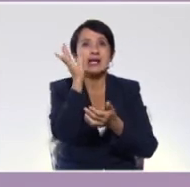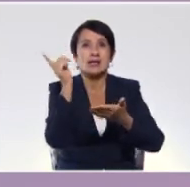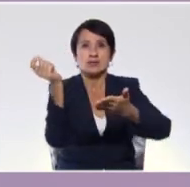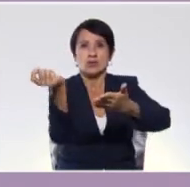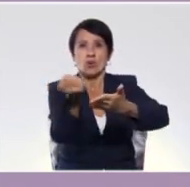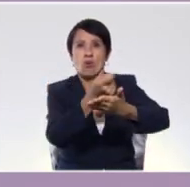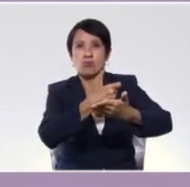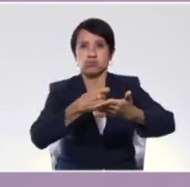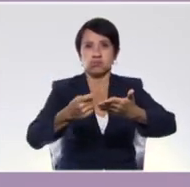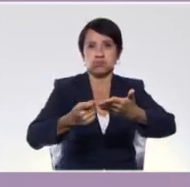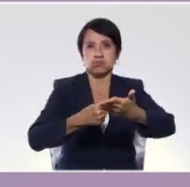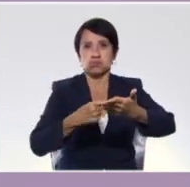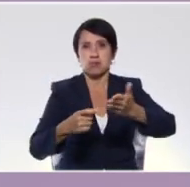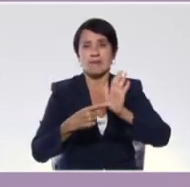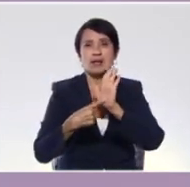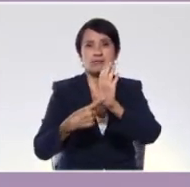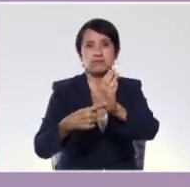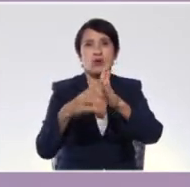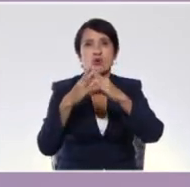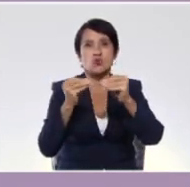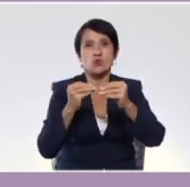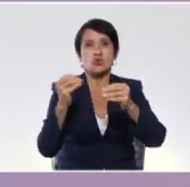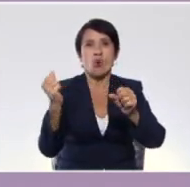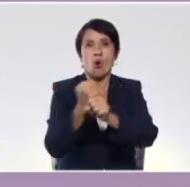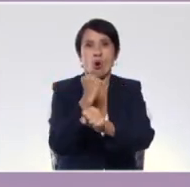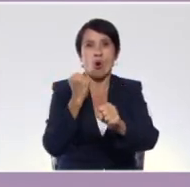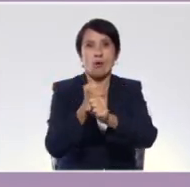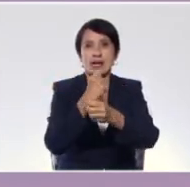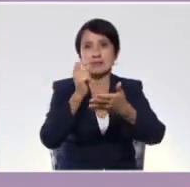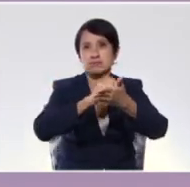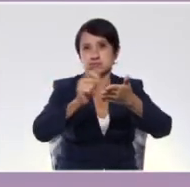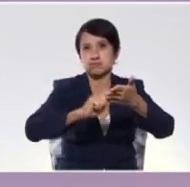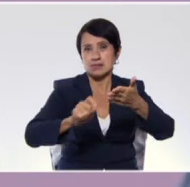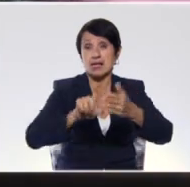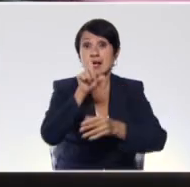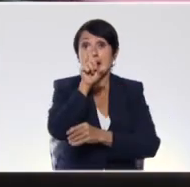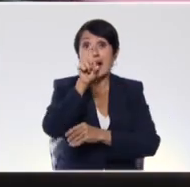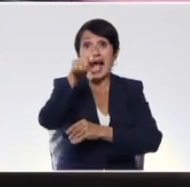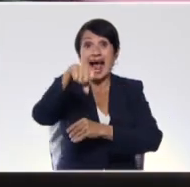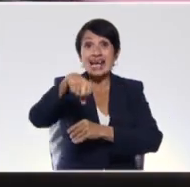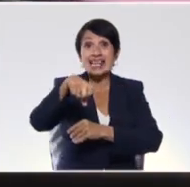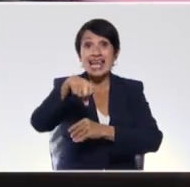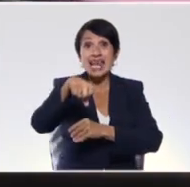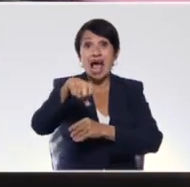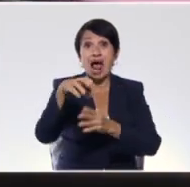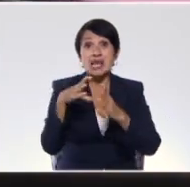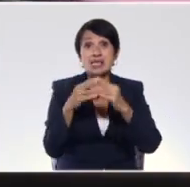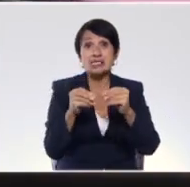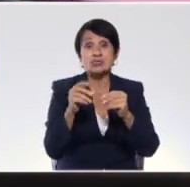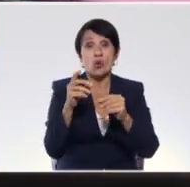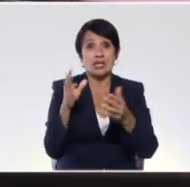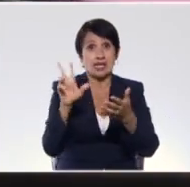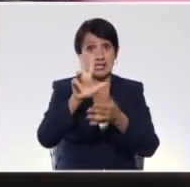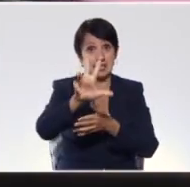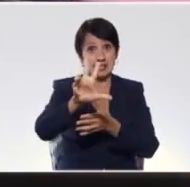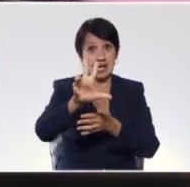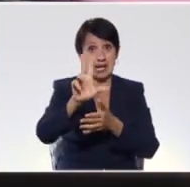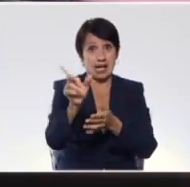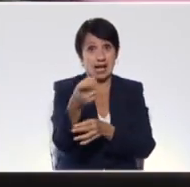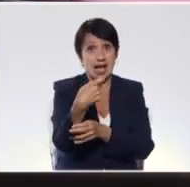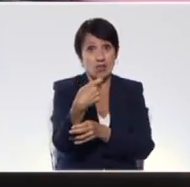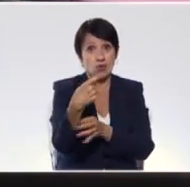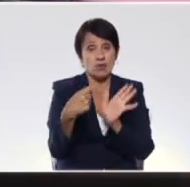obras. Y aquí, Lola, en el libro cardenalito de tercer grado, vamos a